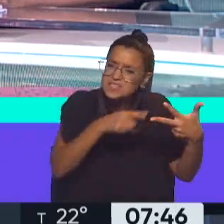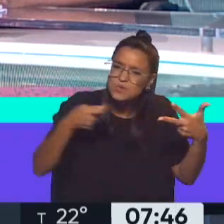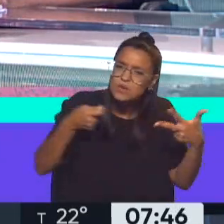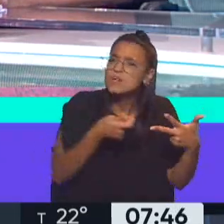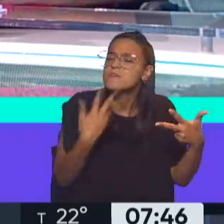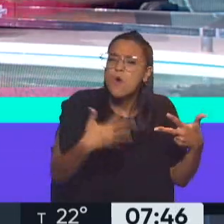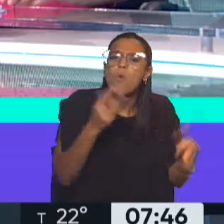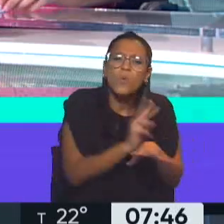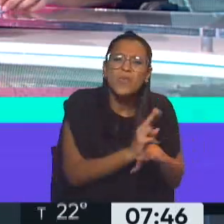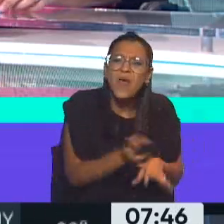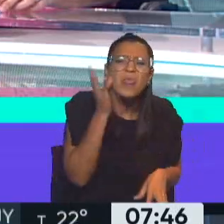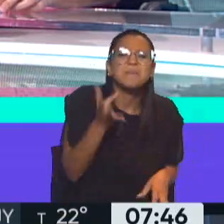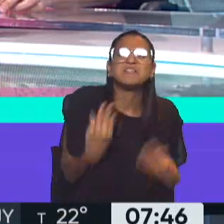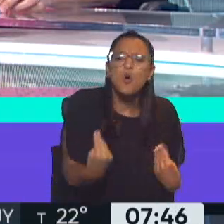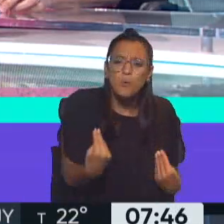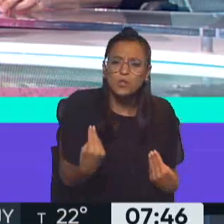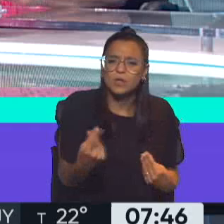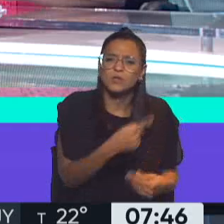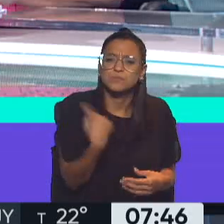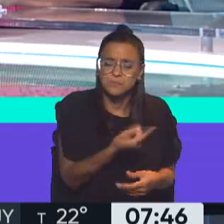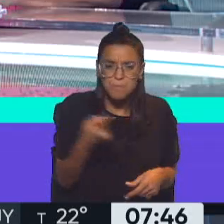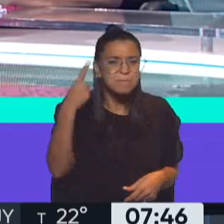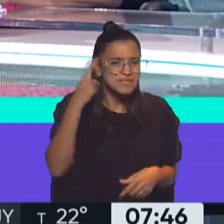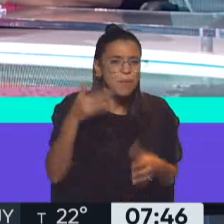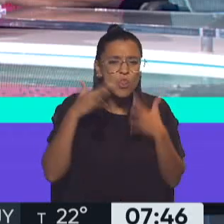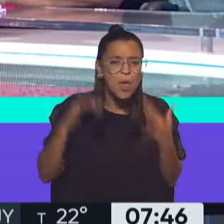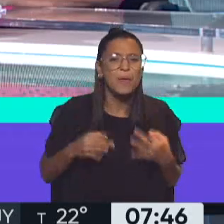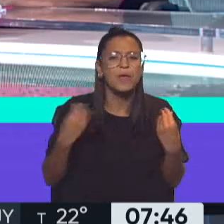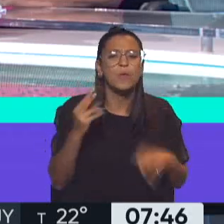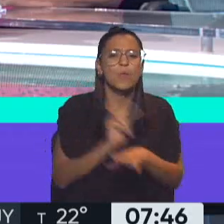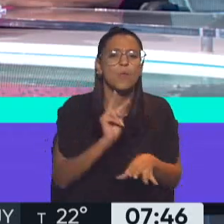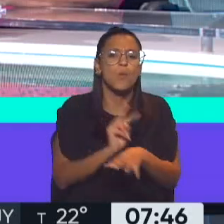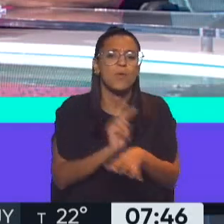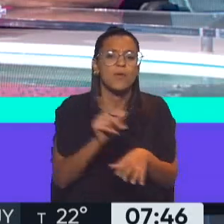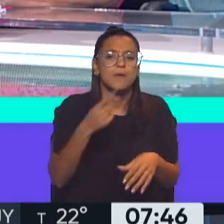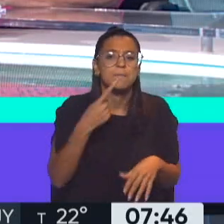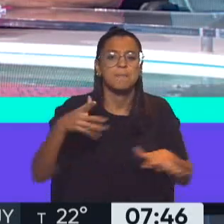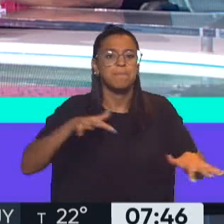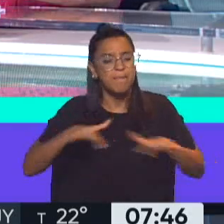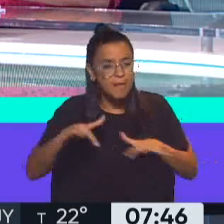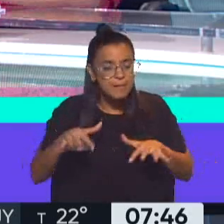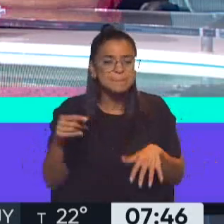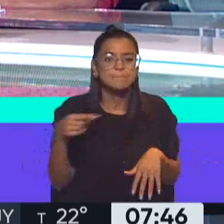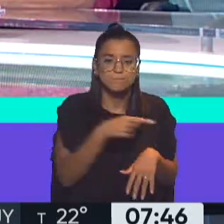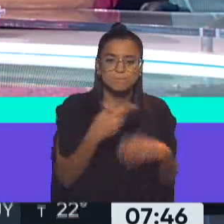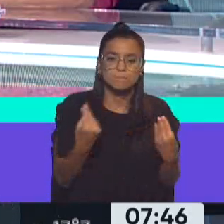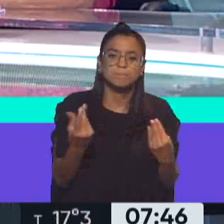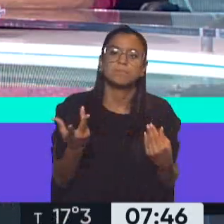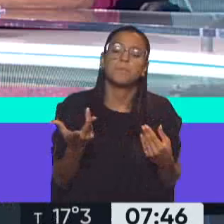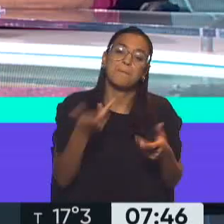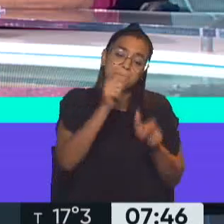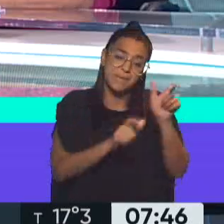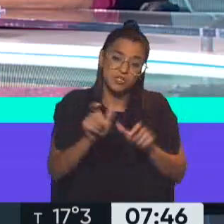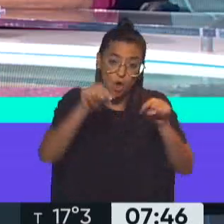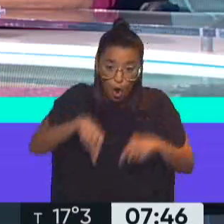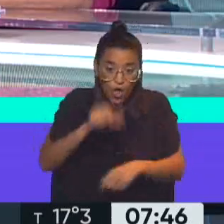integrantes de la brigada. ¿No estamos en condiciones de pensar que en realidad lo que se estaba protegiendo era un accionar del que formaban parte las personas